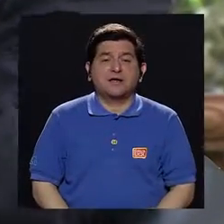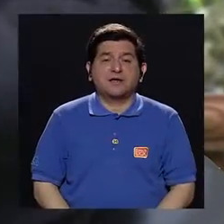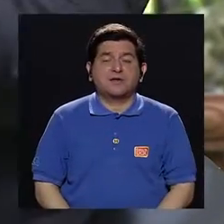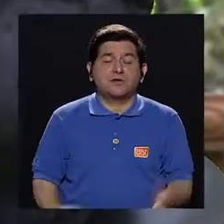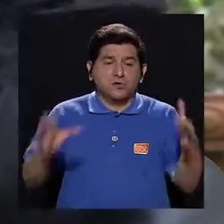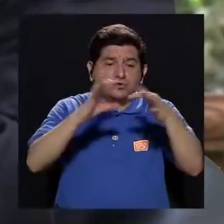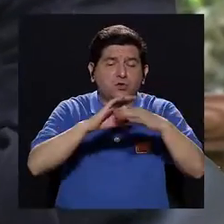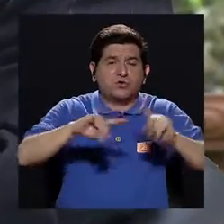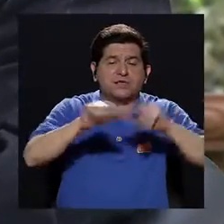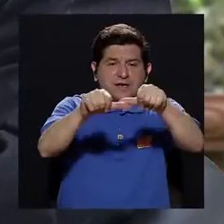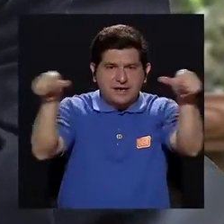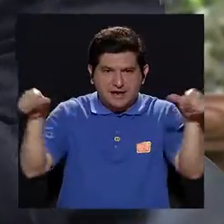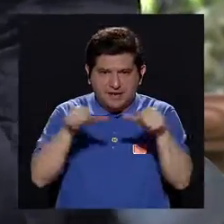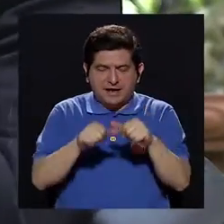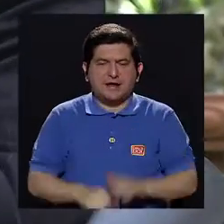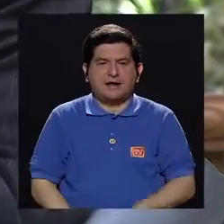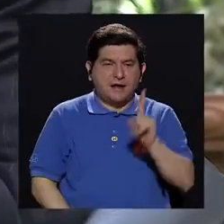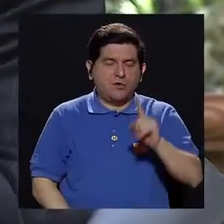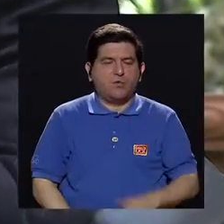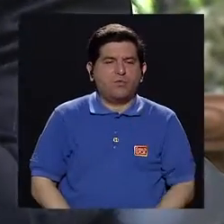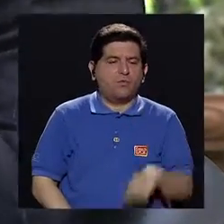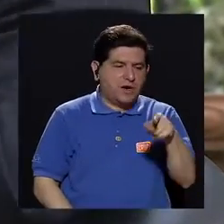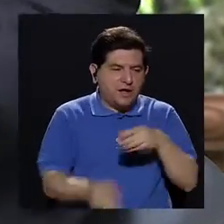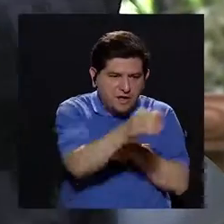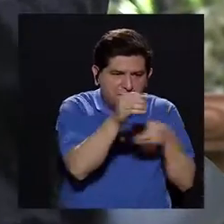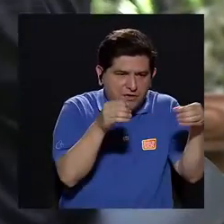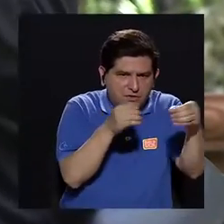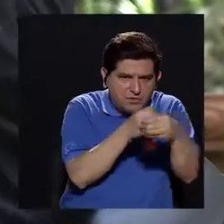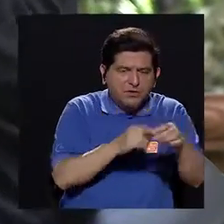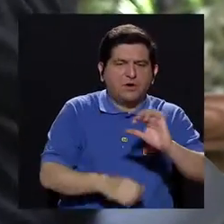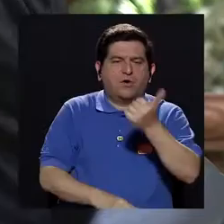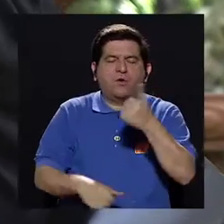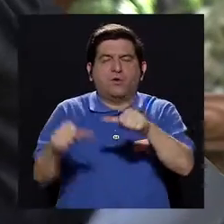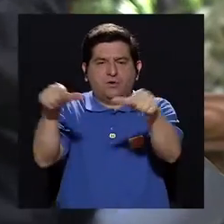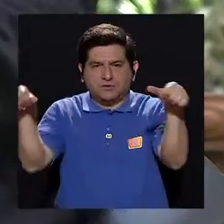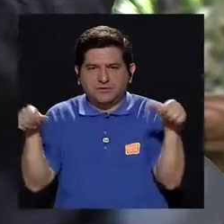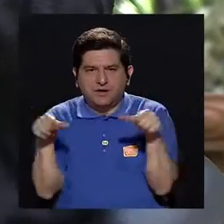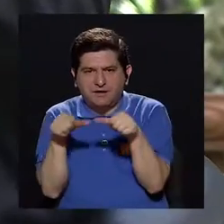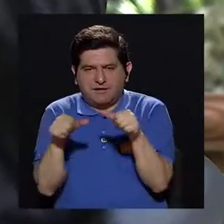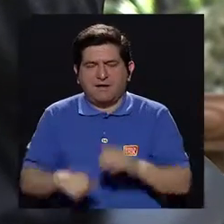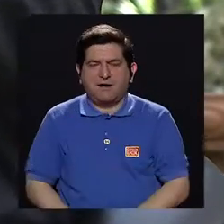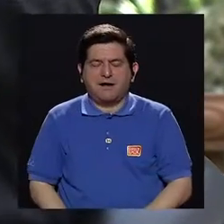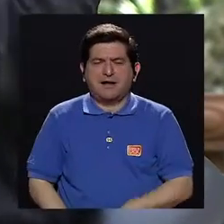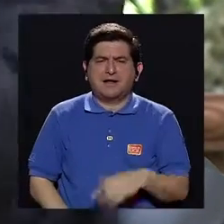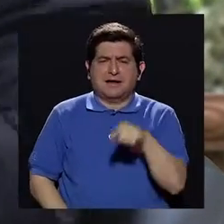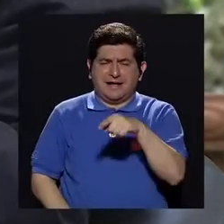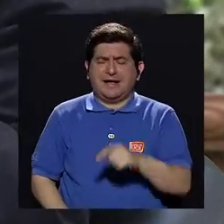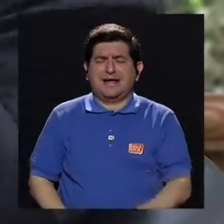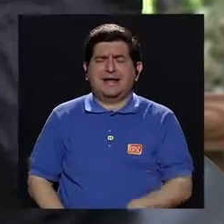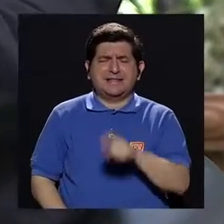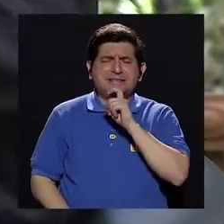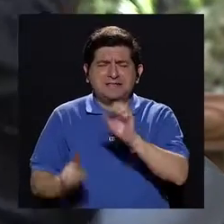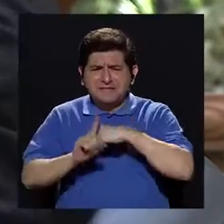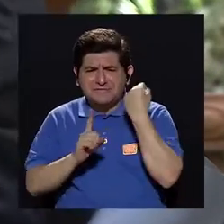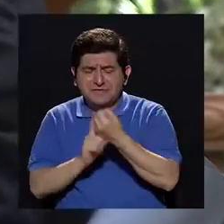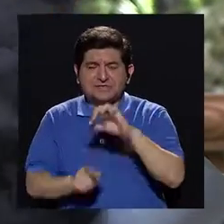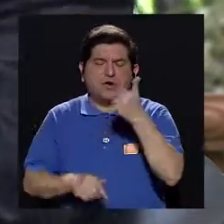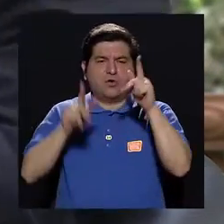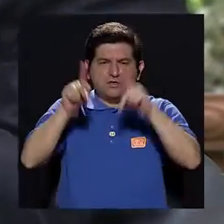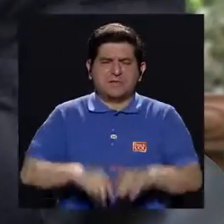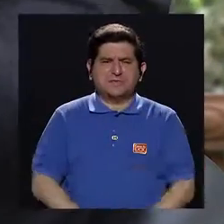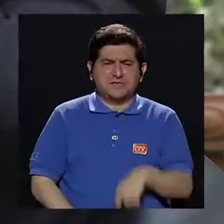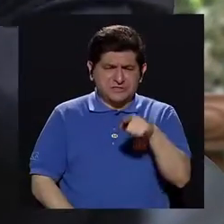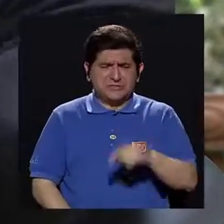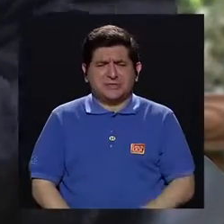áreas, porque existe una área de consultorios, existe otra área de críticos, existe una área de